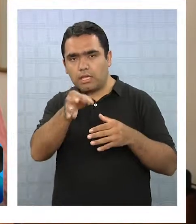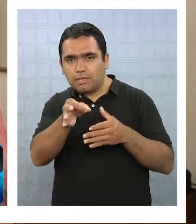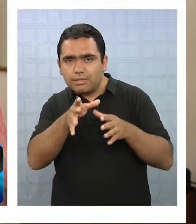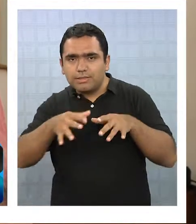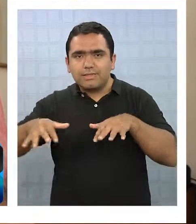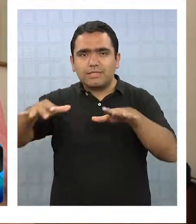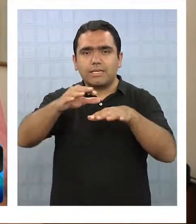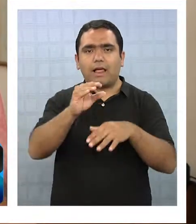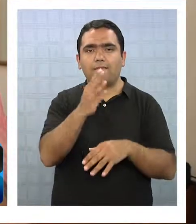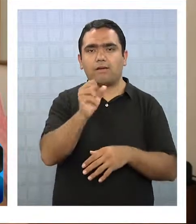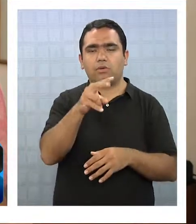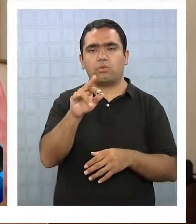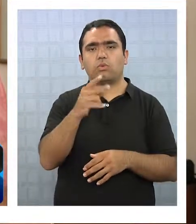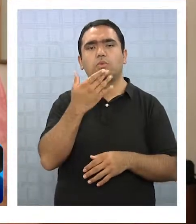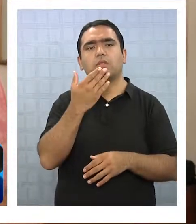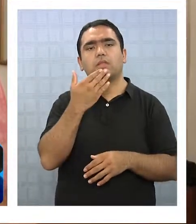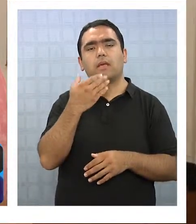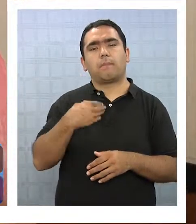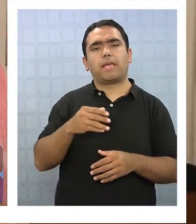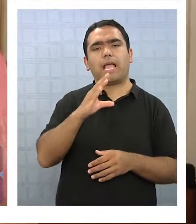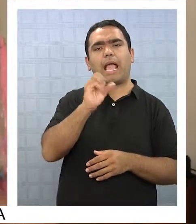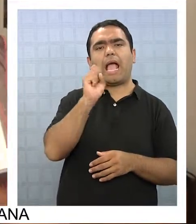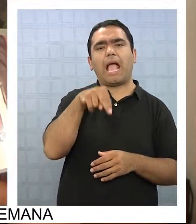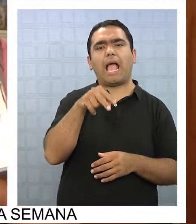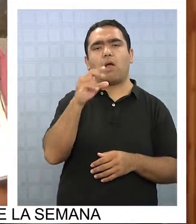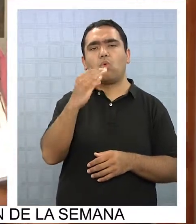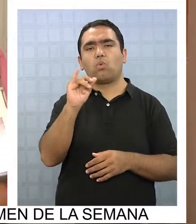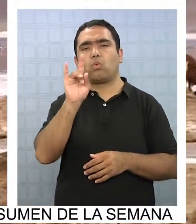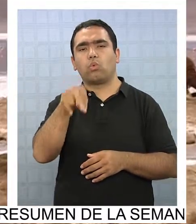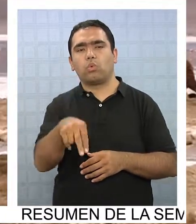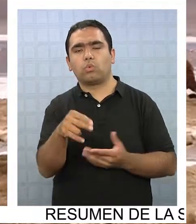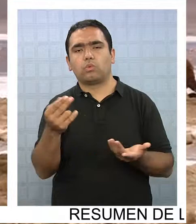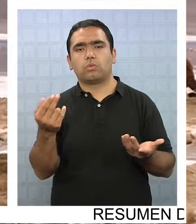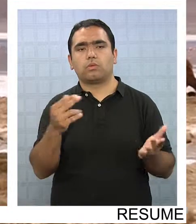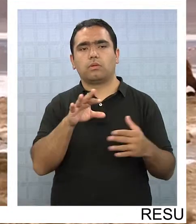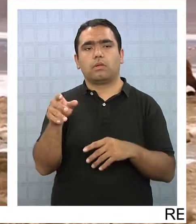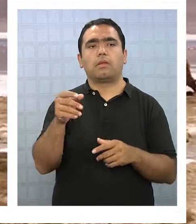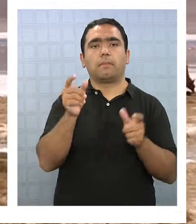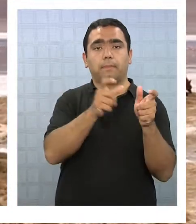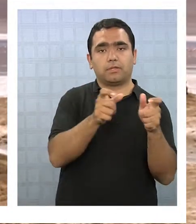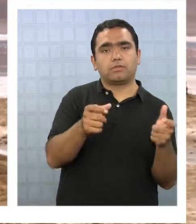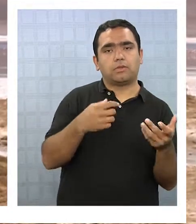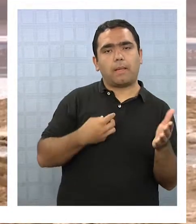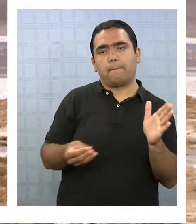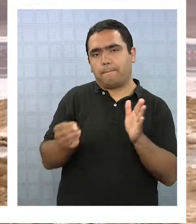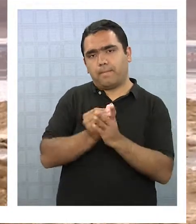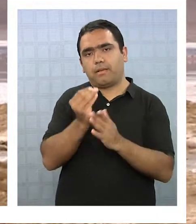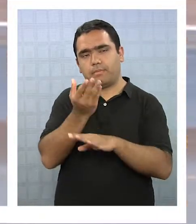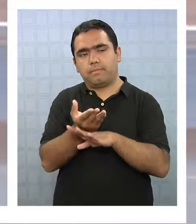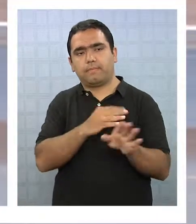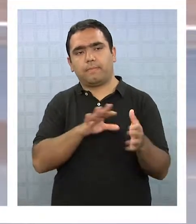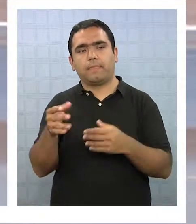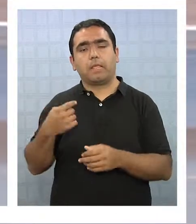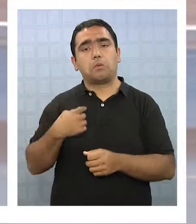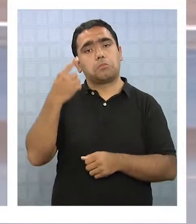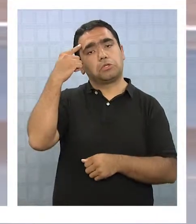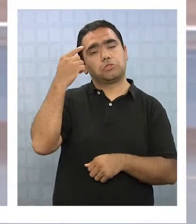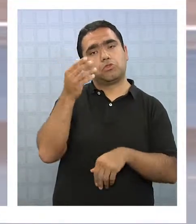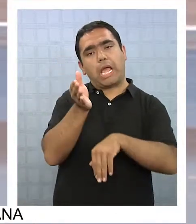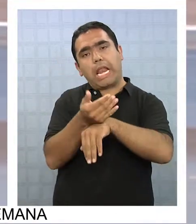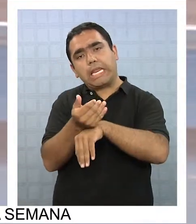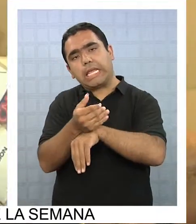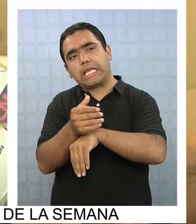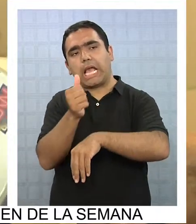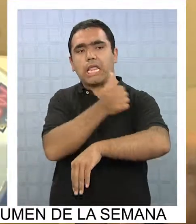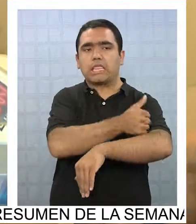Puntecana, Cancún. Son los destinos que los pasajeros están solicitando más. Arica, Tacna, generalmente son tramos